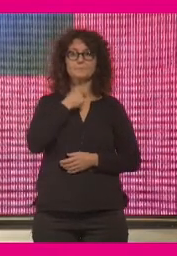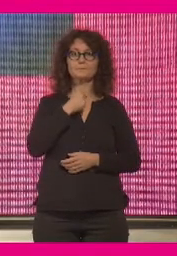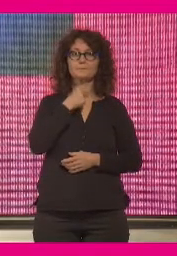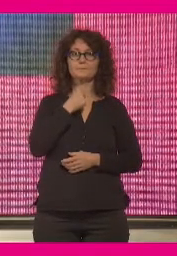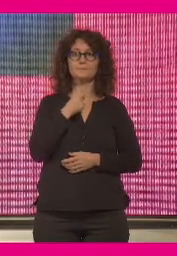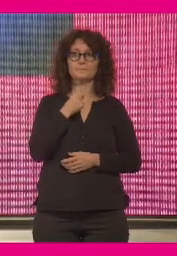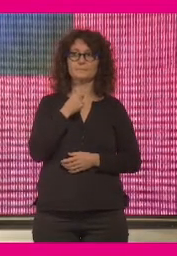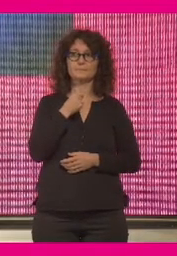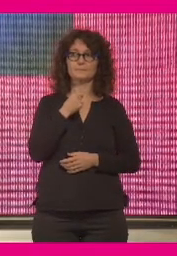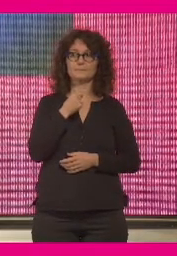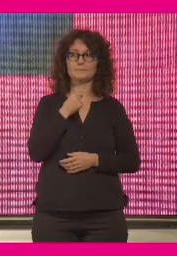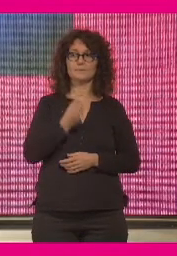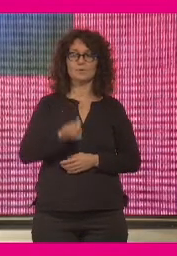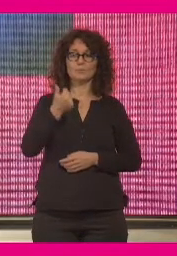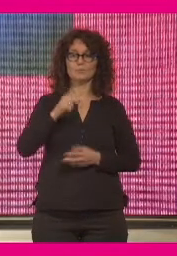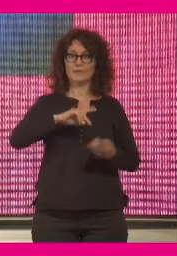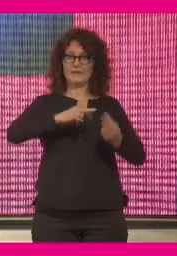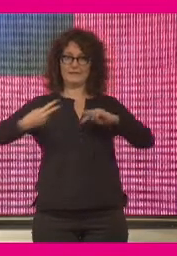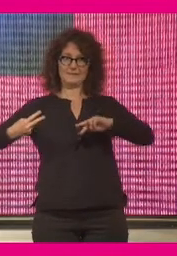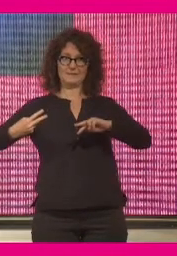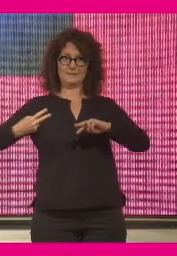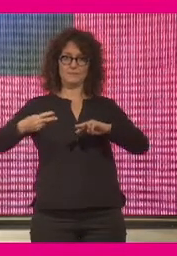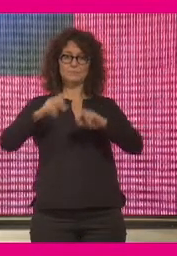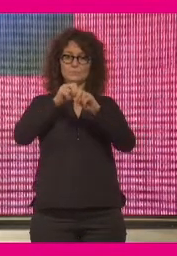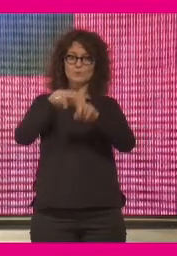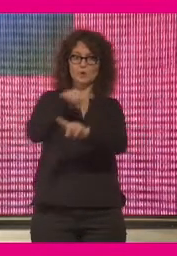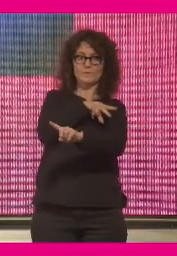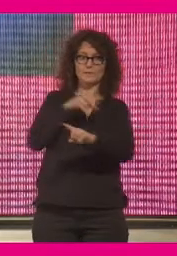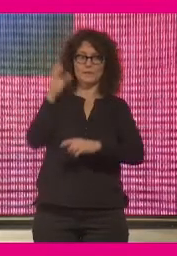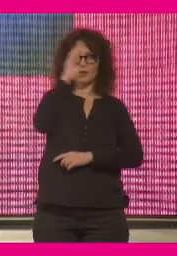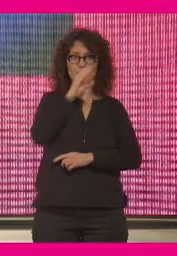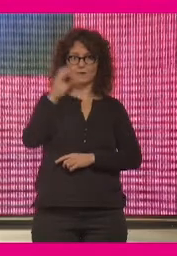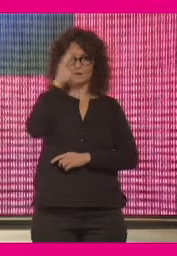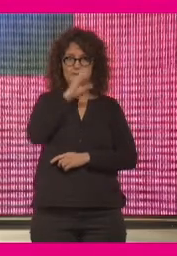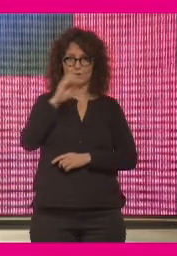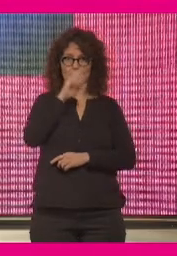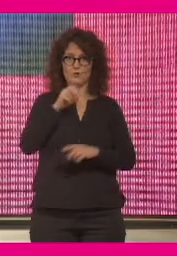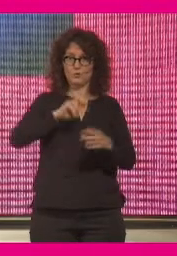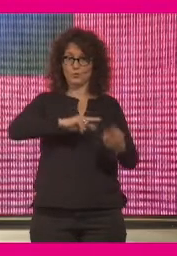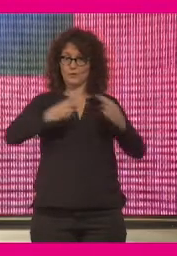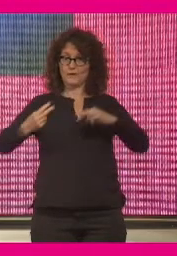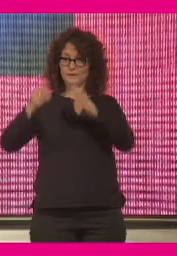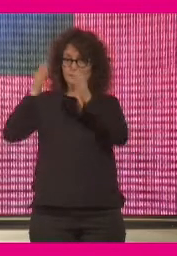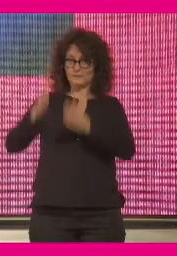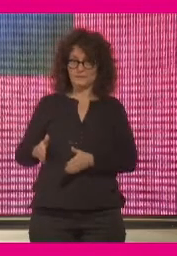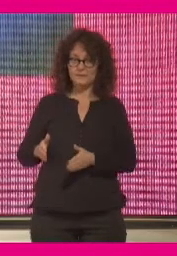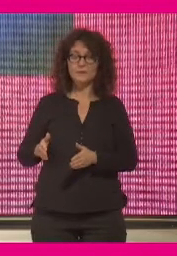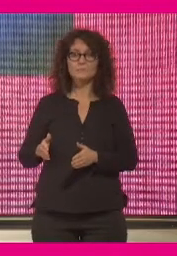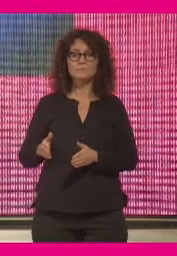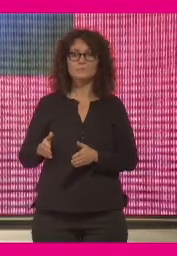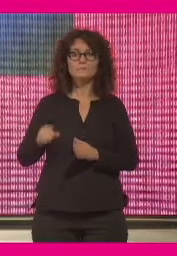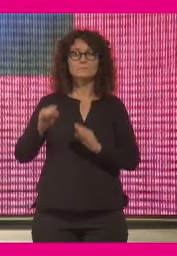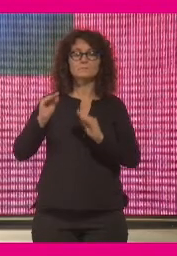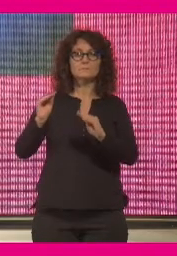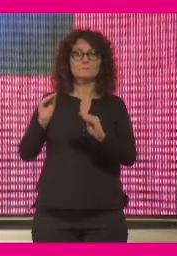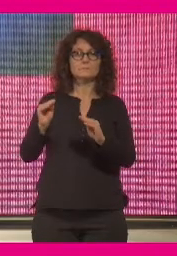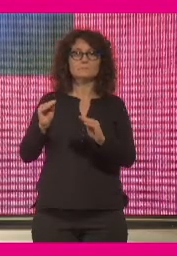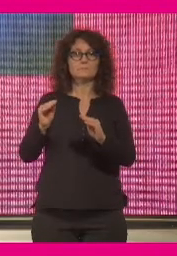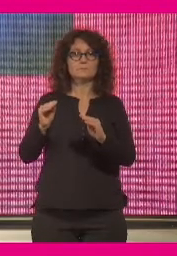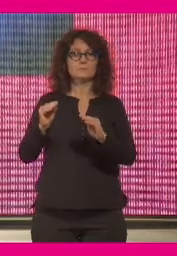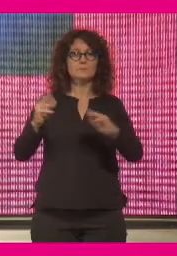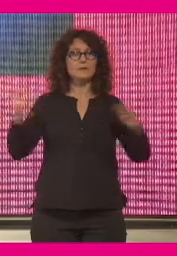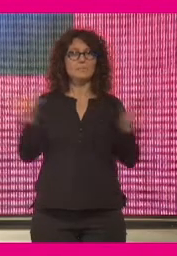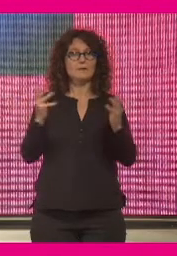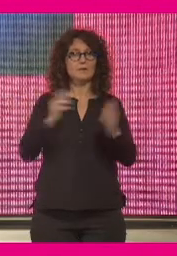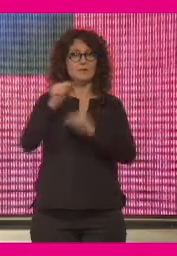saber cómo un genetista, desde un punto de vista científico, desde un punto de vista de un genetista como tú, cómo está viviendo la